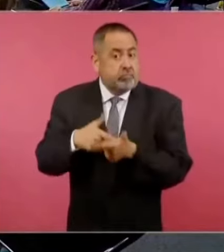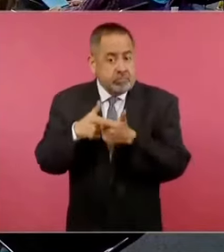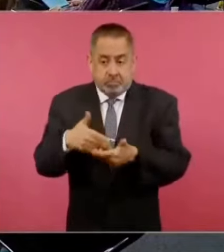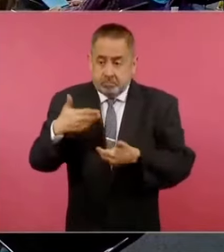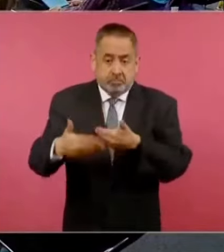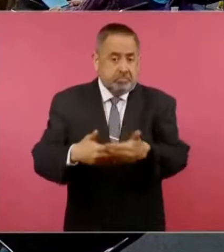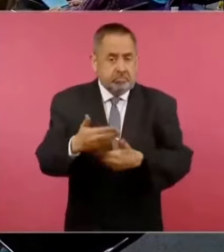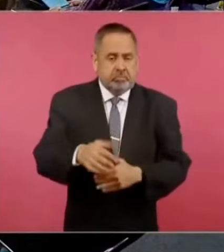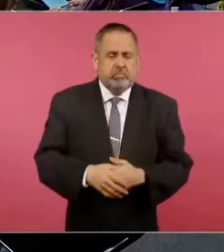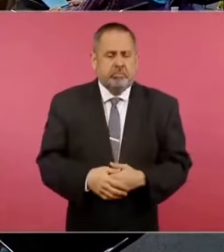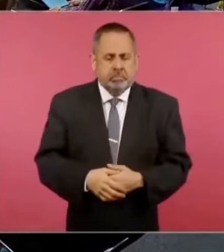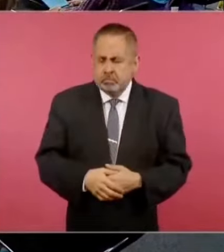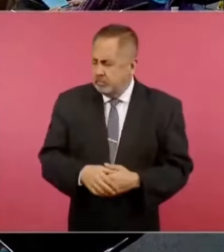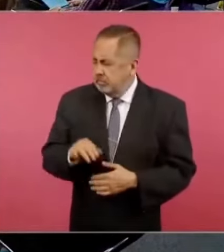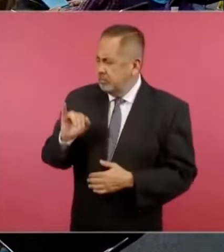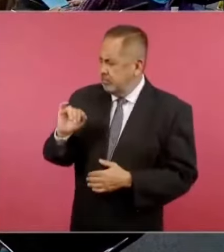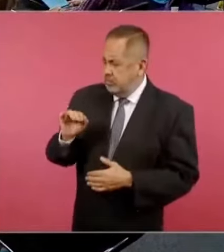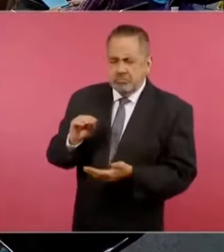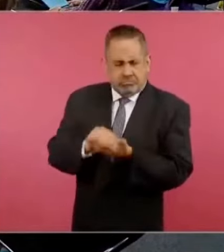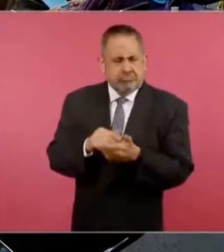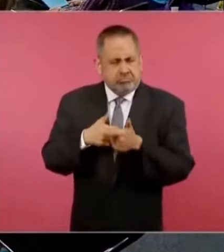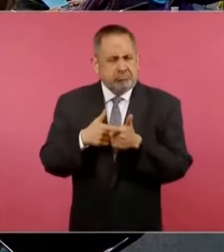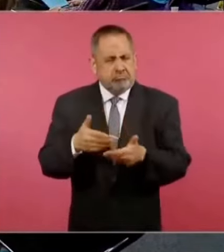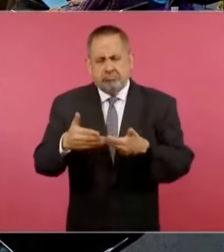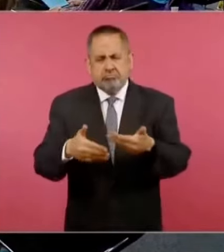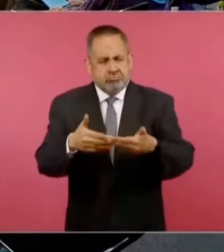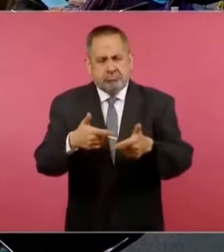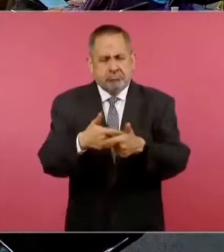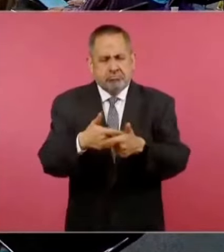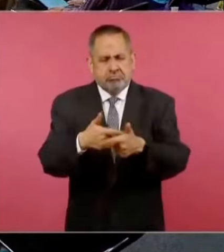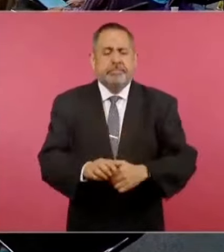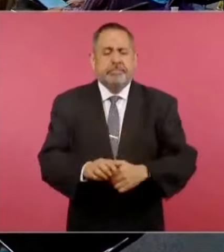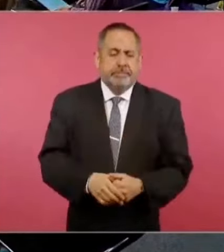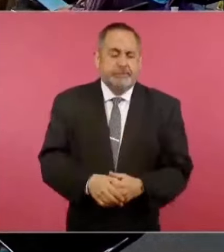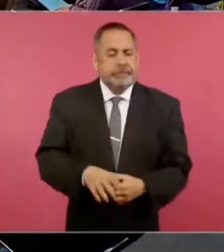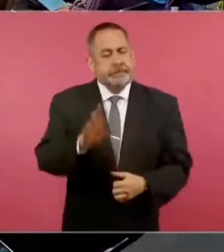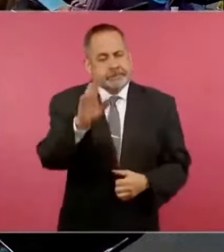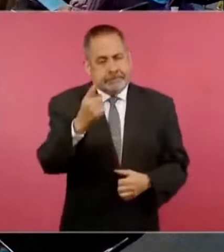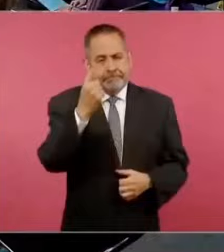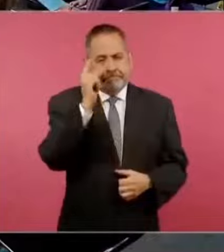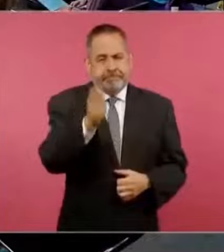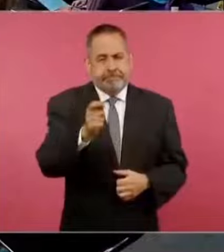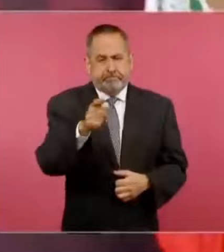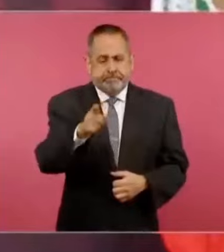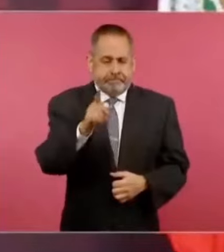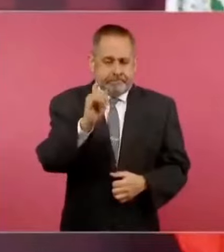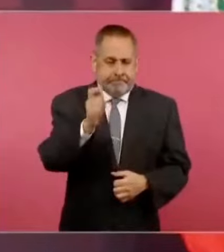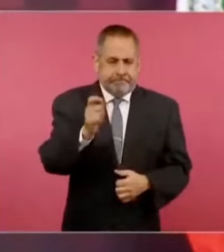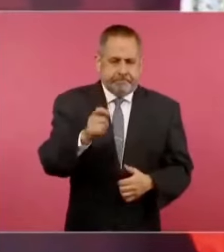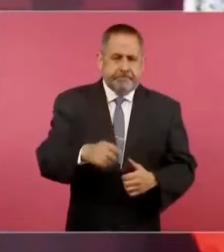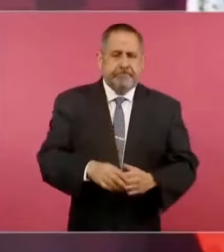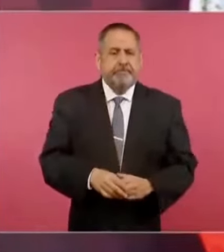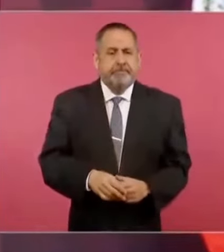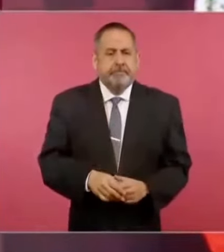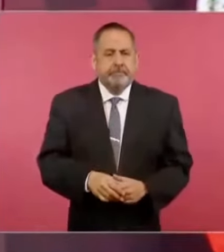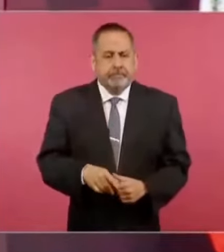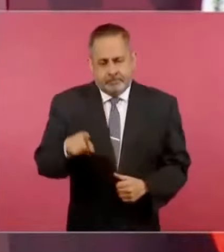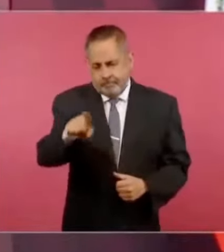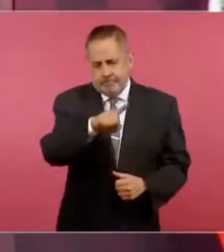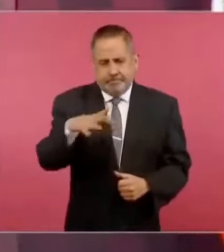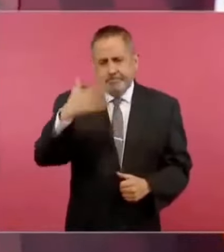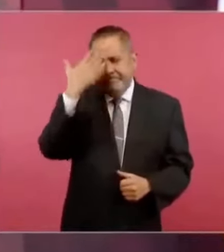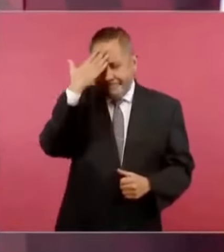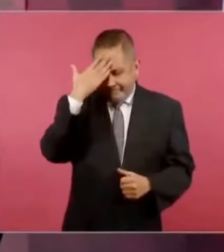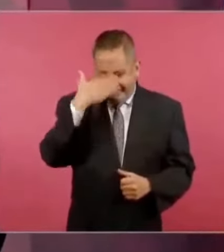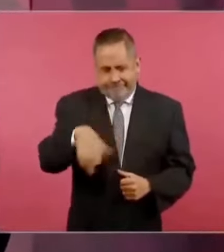también… Sí, sí, sí, sí a continuar. Hay una situación que ustedes saben